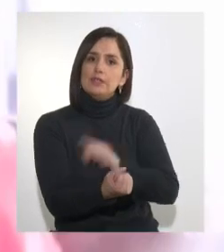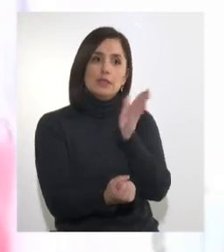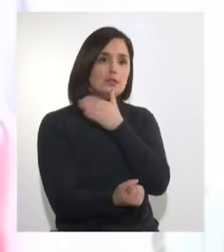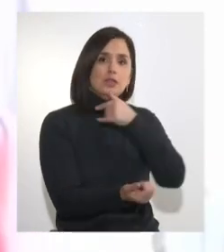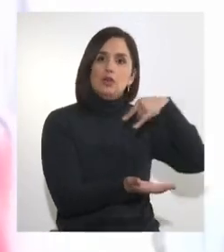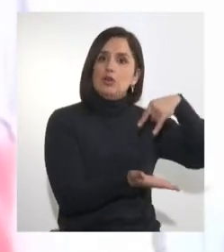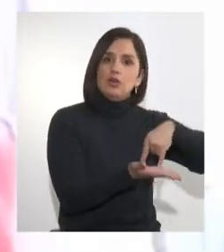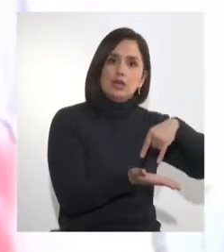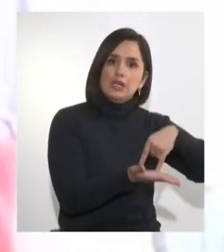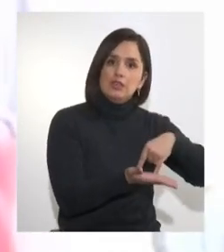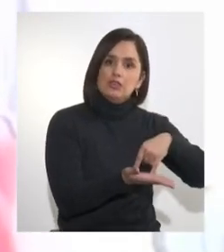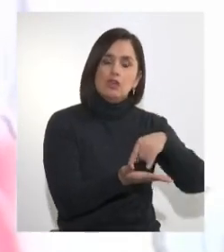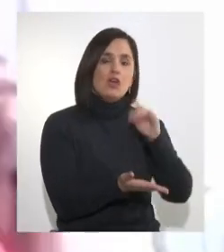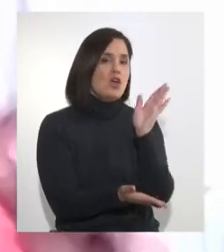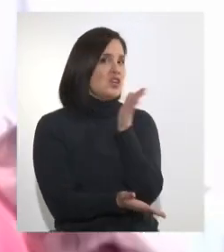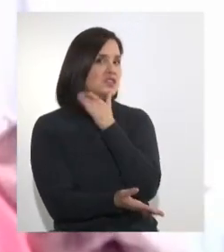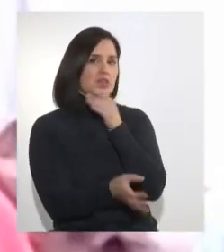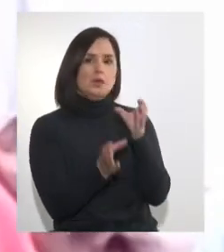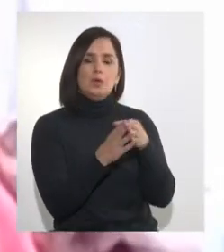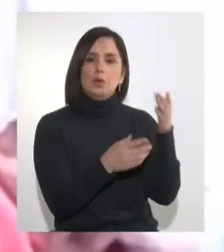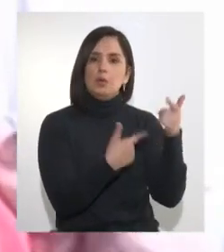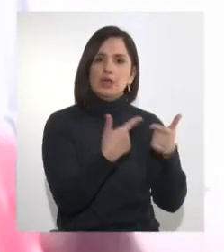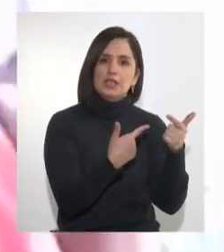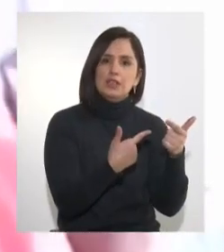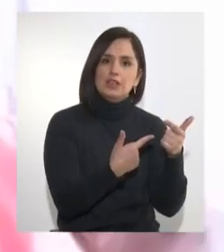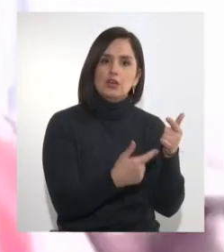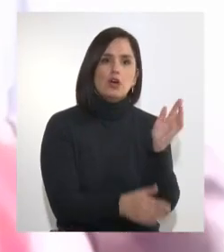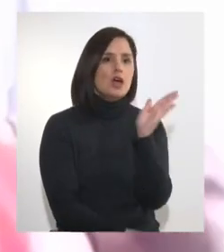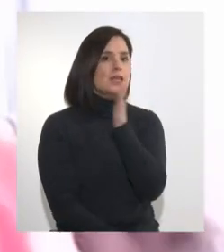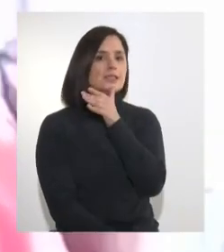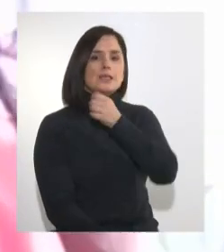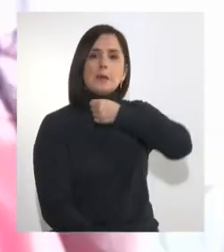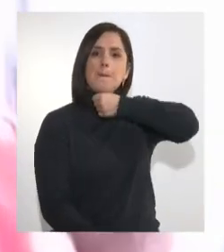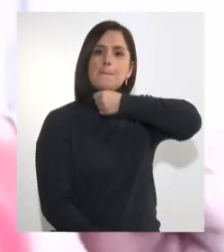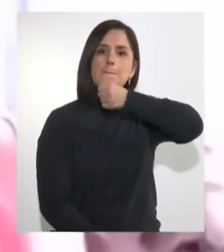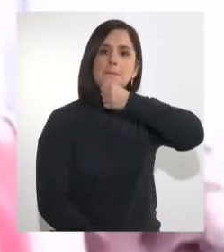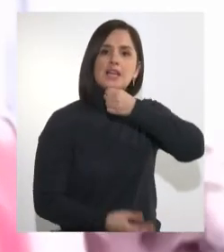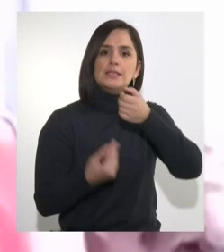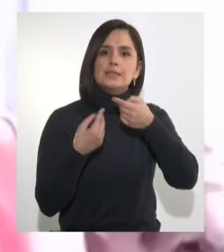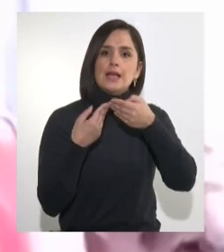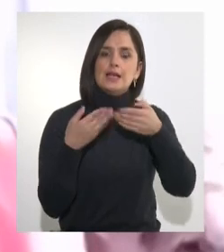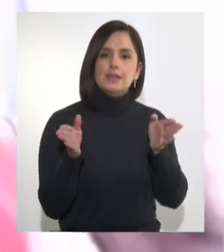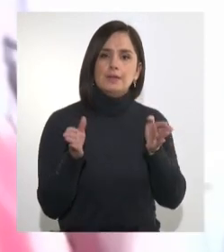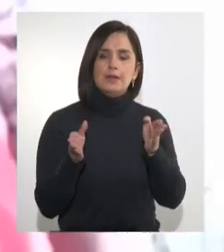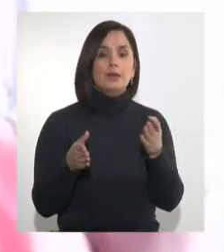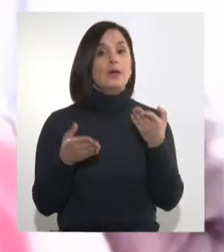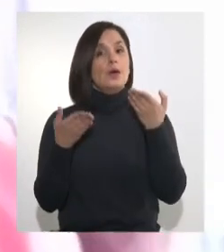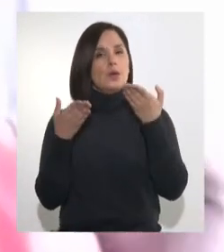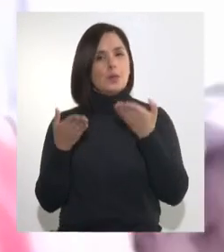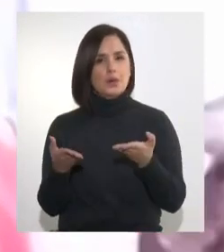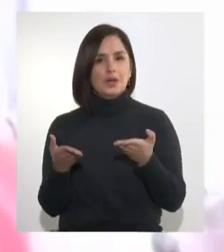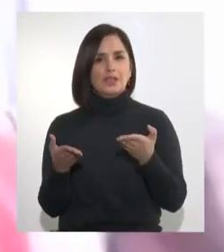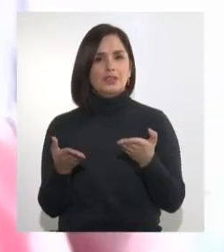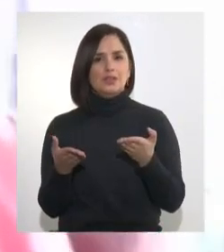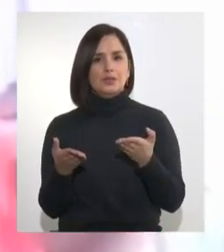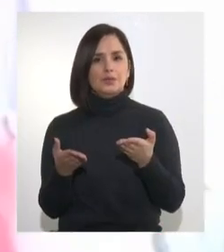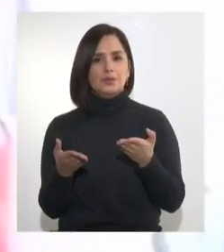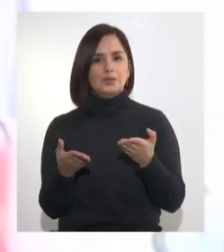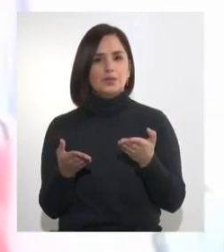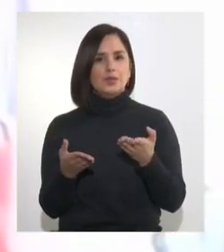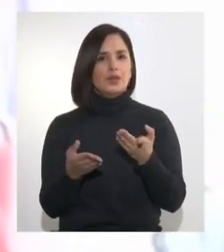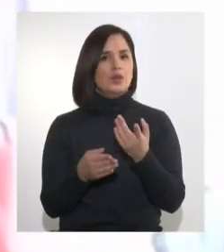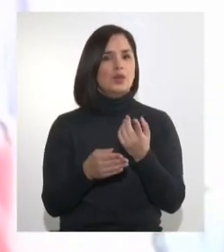sin prensa libre. Y por eso, que me revelo contra quienes que inmortalizan como dogma de fe el